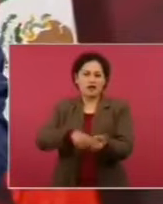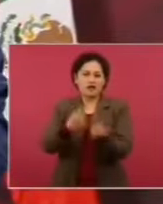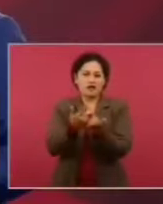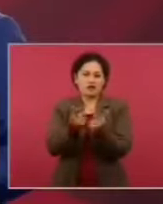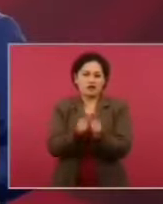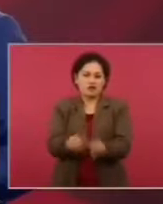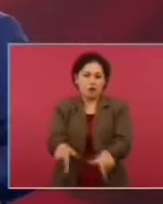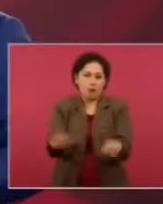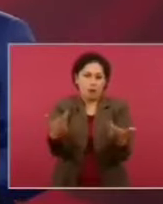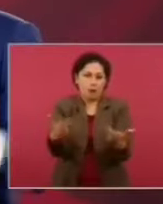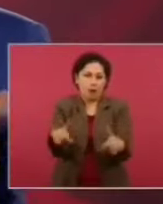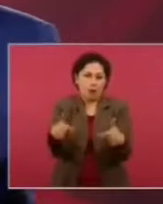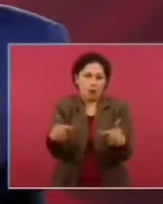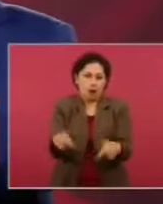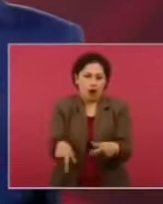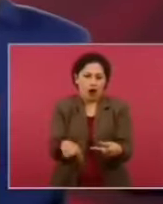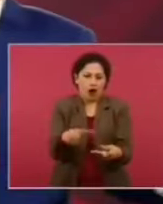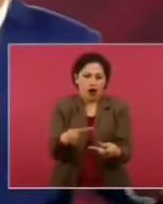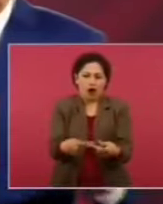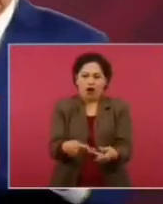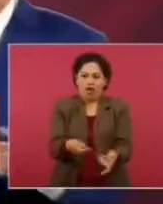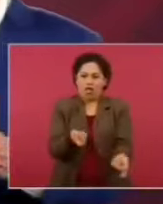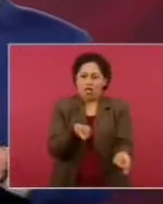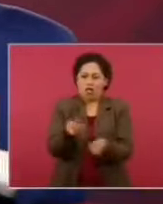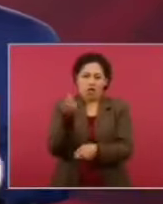poder económico, del poder político, no saben.